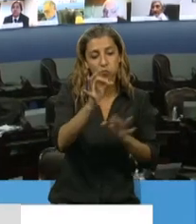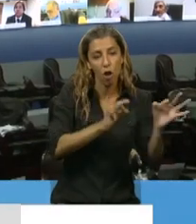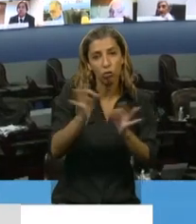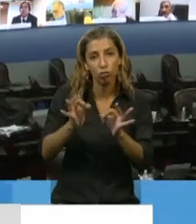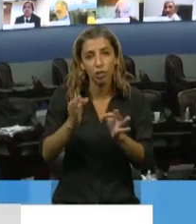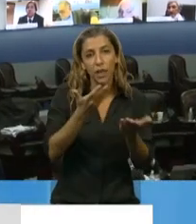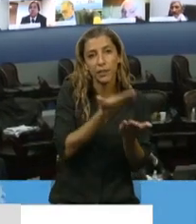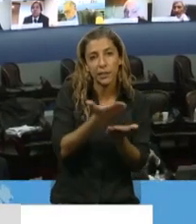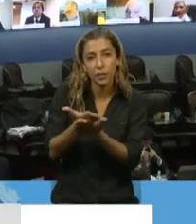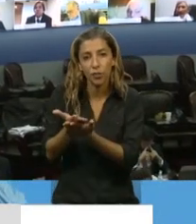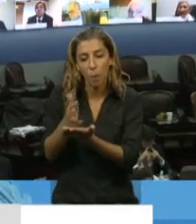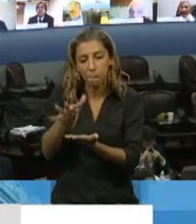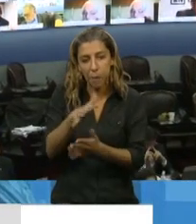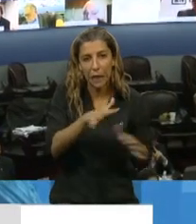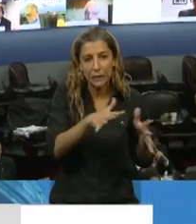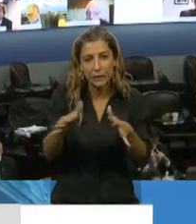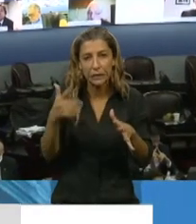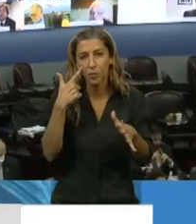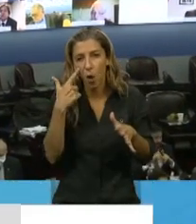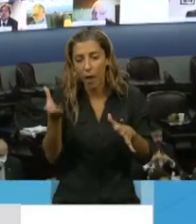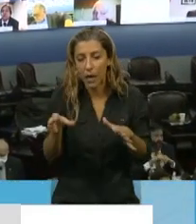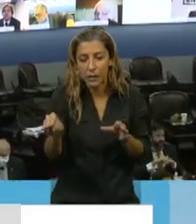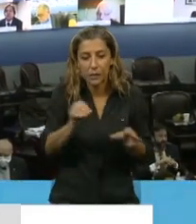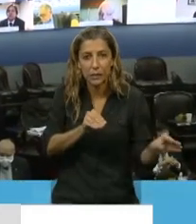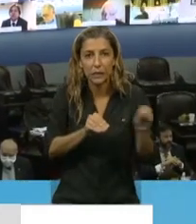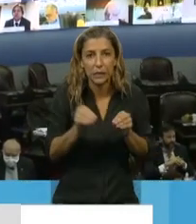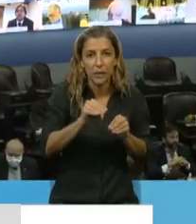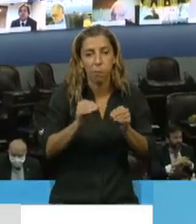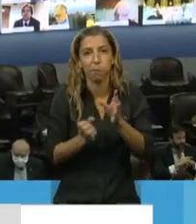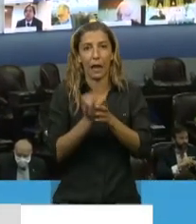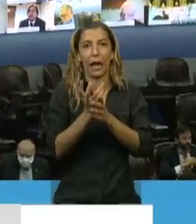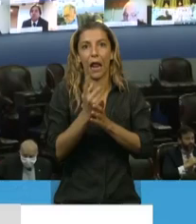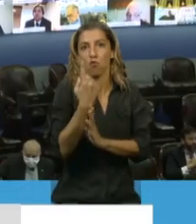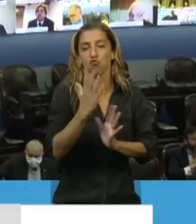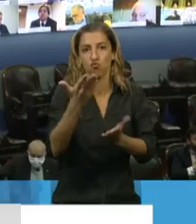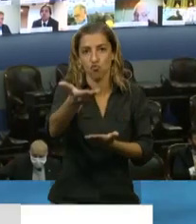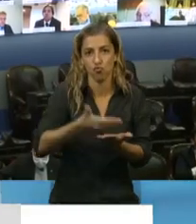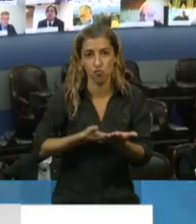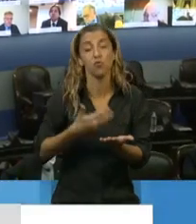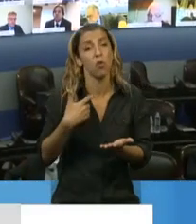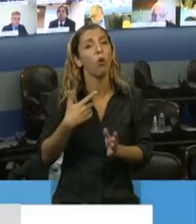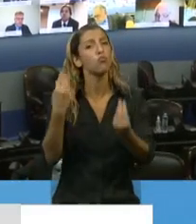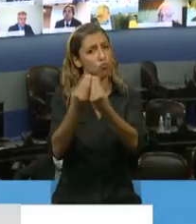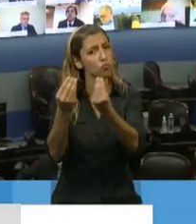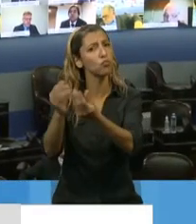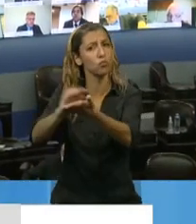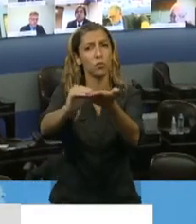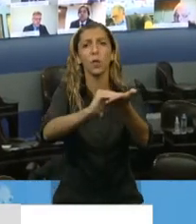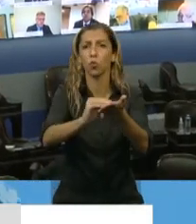similares que se habían presentado, de una cantidad muy grande de diputadas y diputados, de